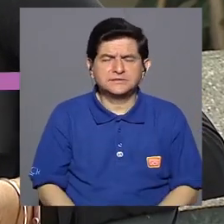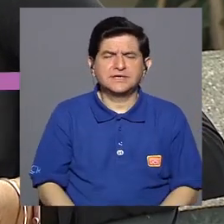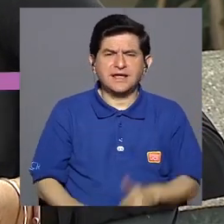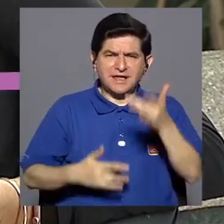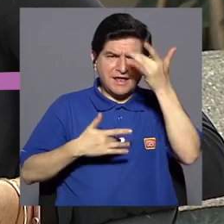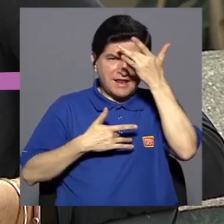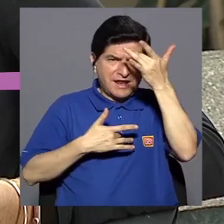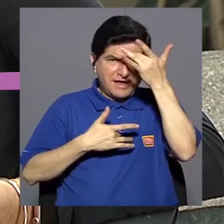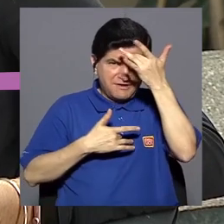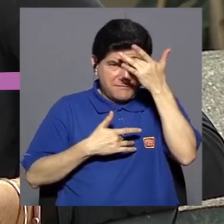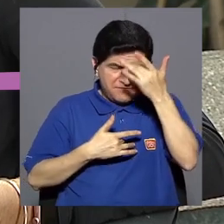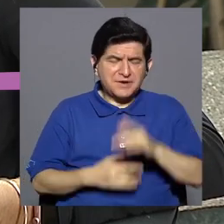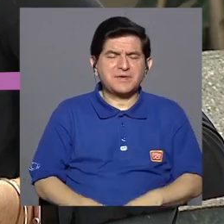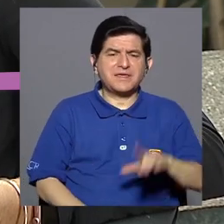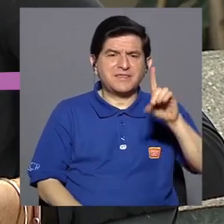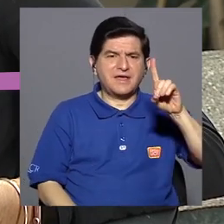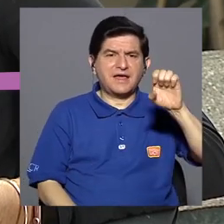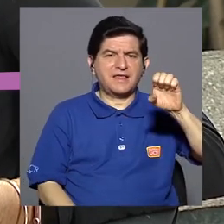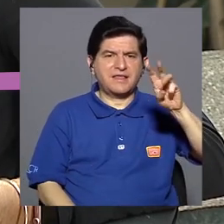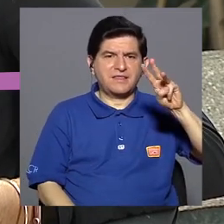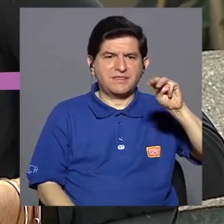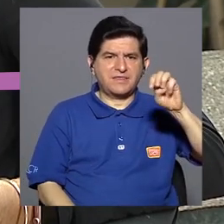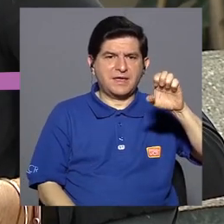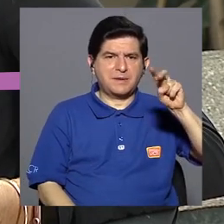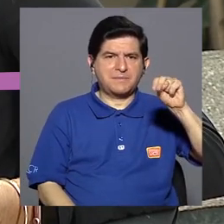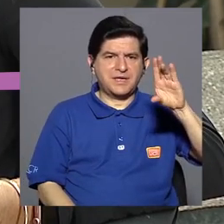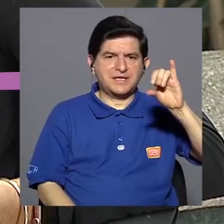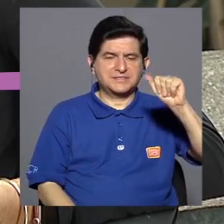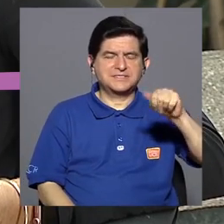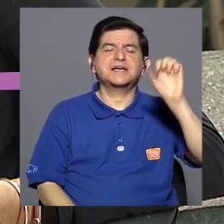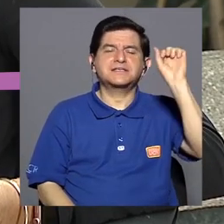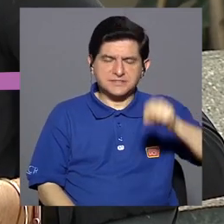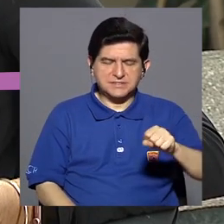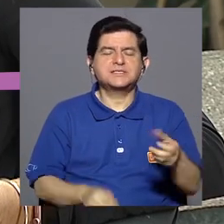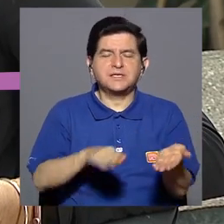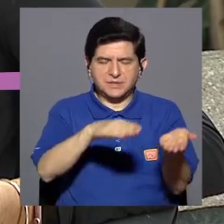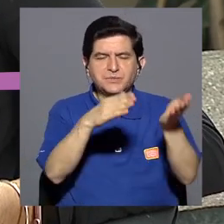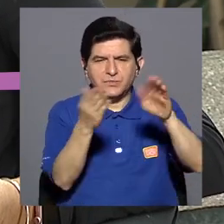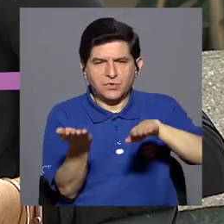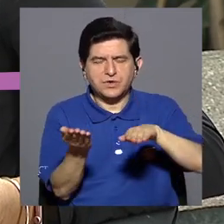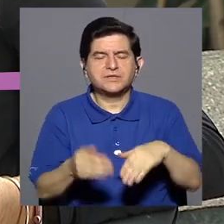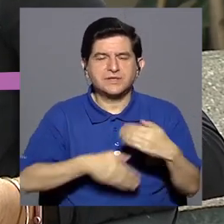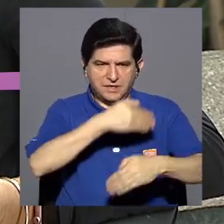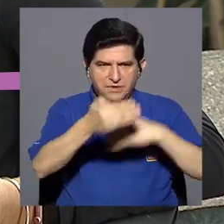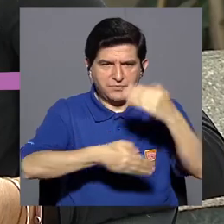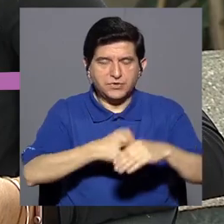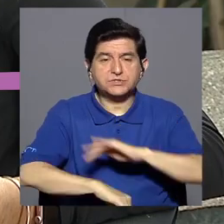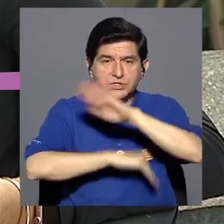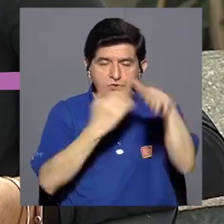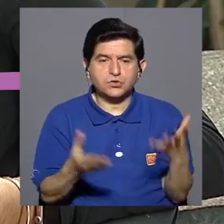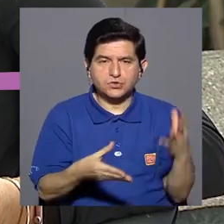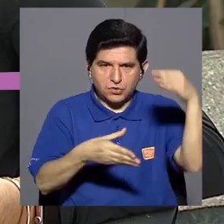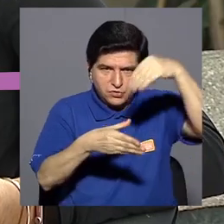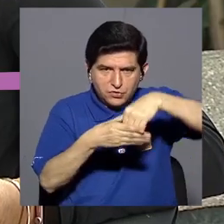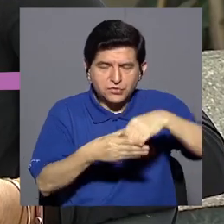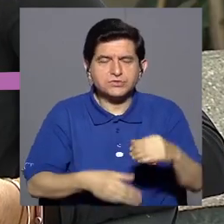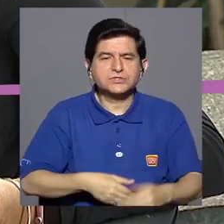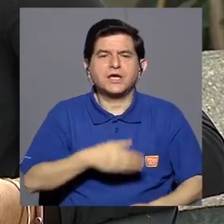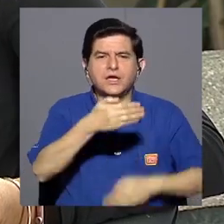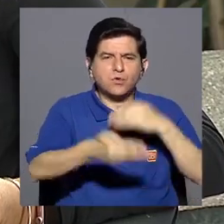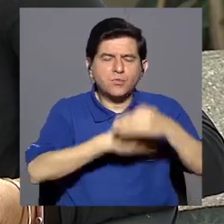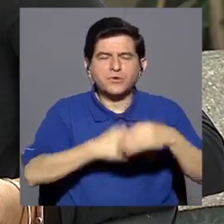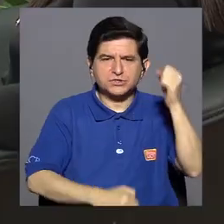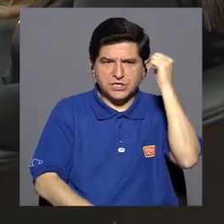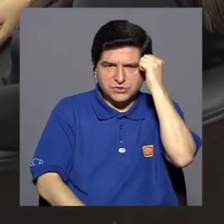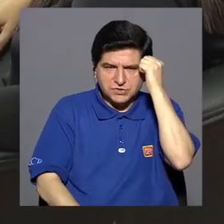La demencia, por supuesto, que es una enfermedad mortal. Hay muchos tipos de demencia. Todos se engloban en síndromes